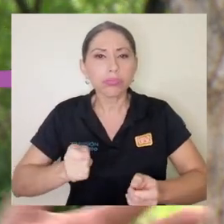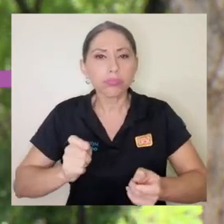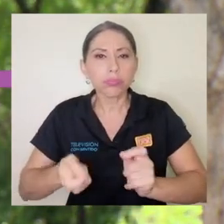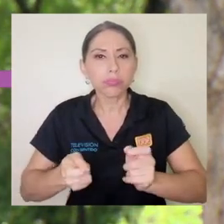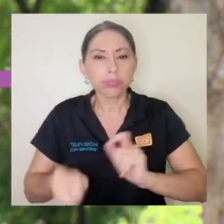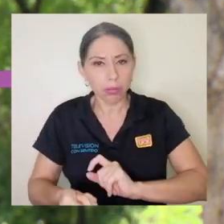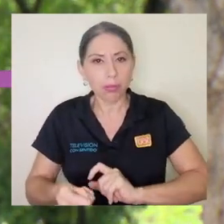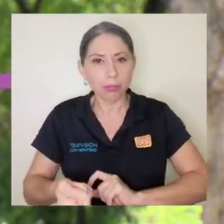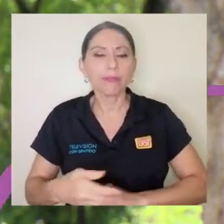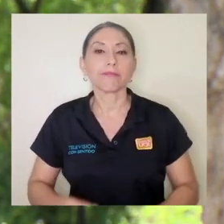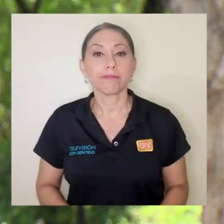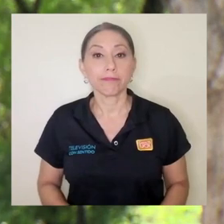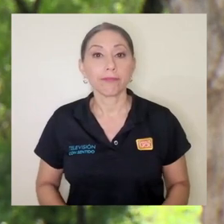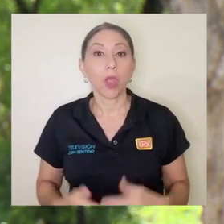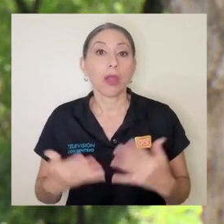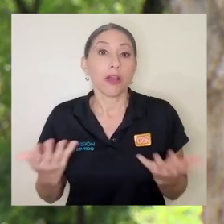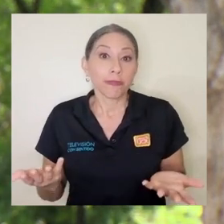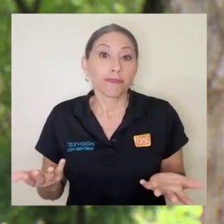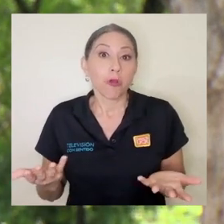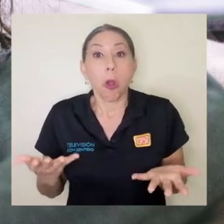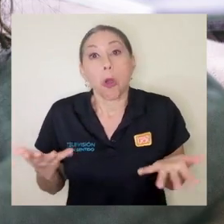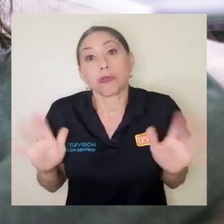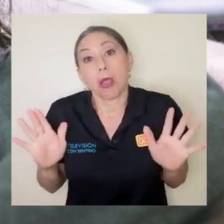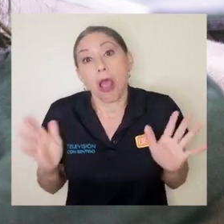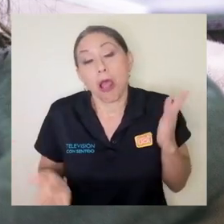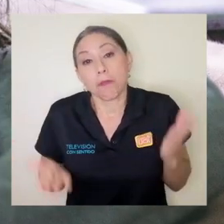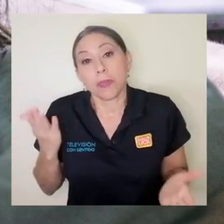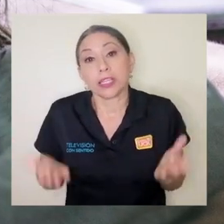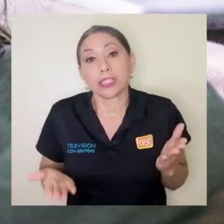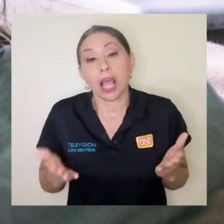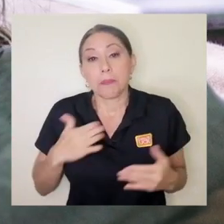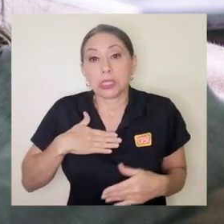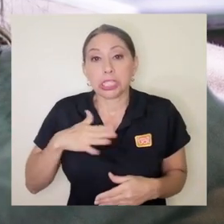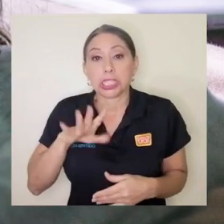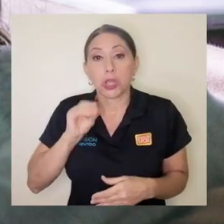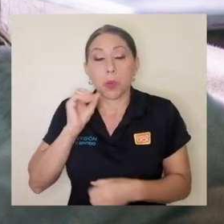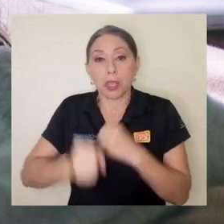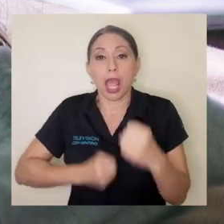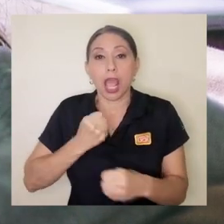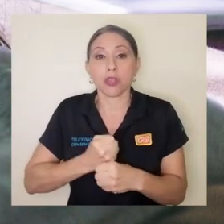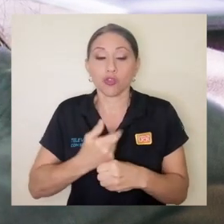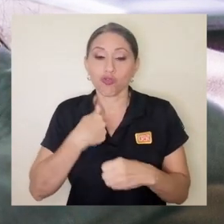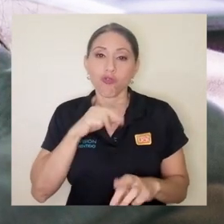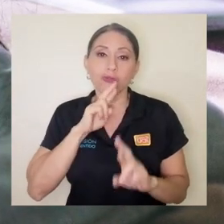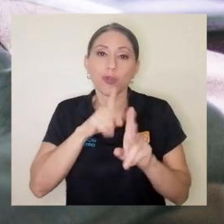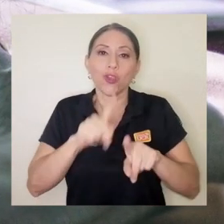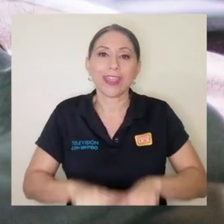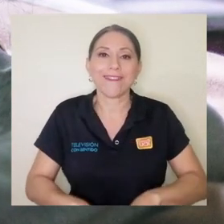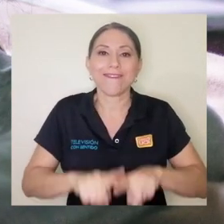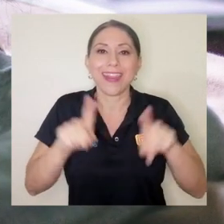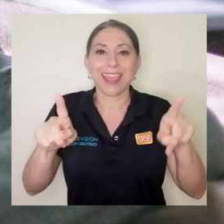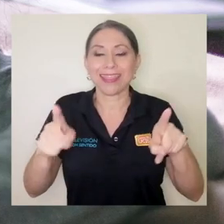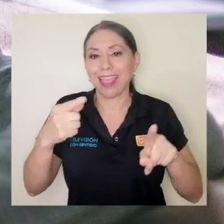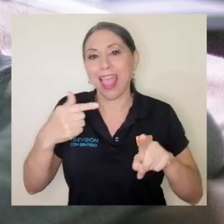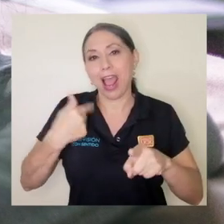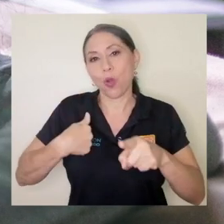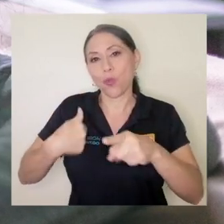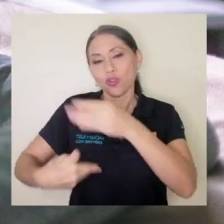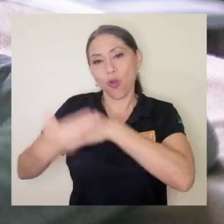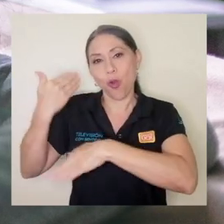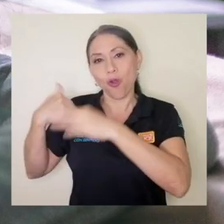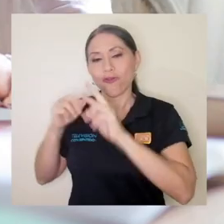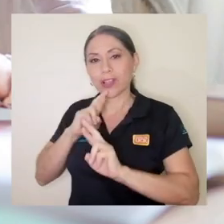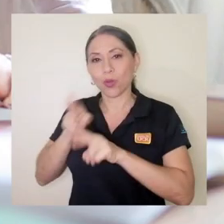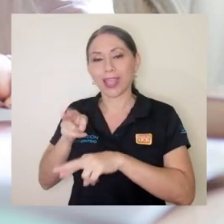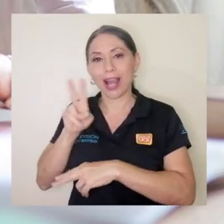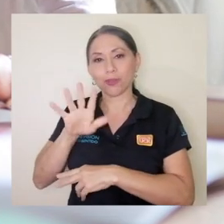estamos cambiando día a día, no somos algenos al cambio. O a los 50 años yo tengo una respuesta diferente